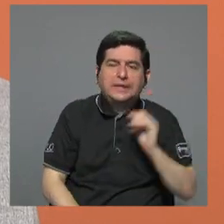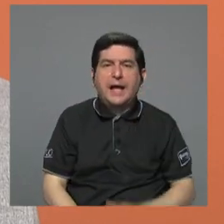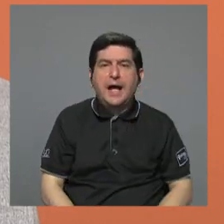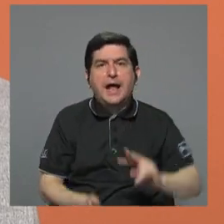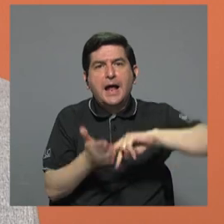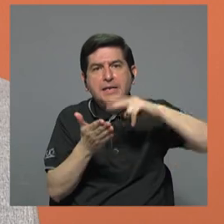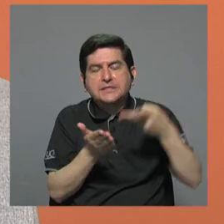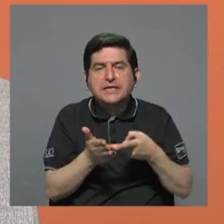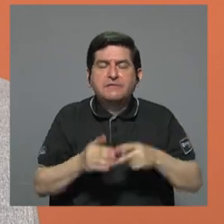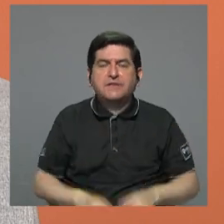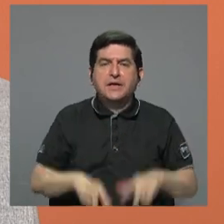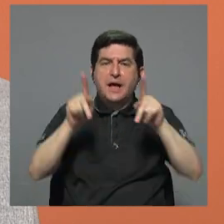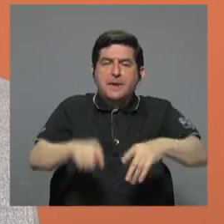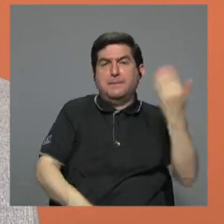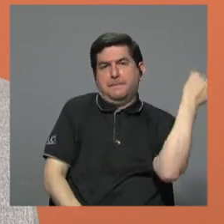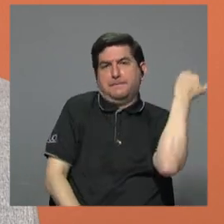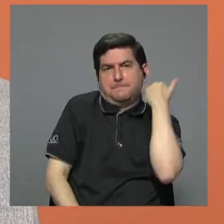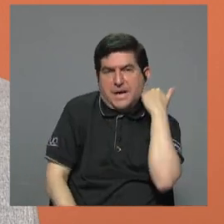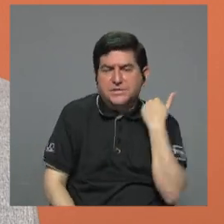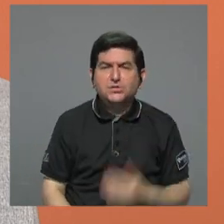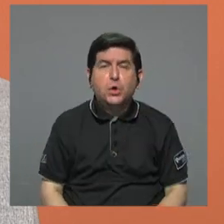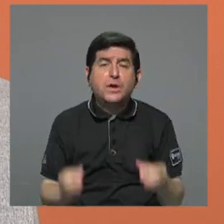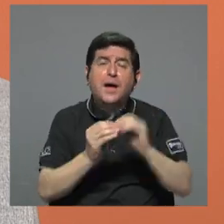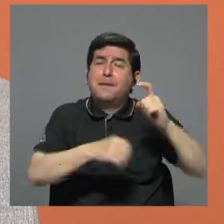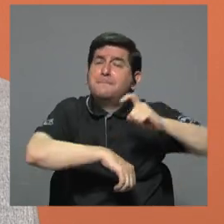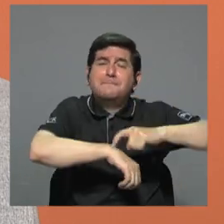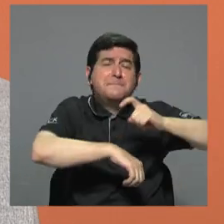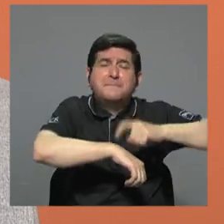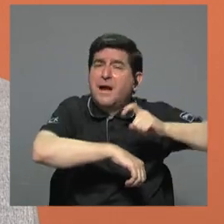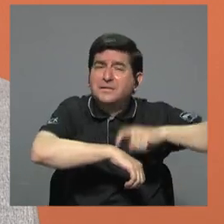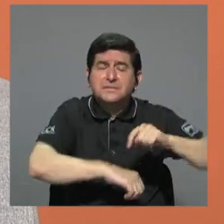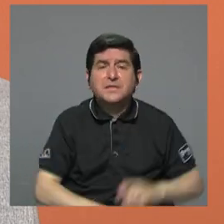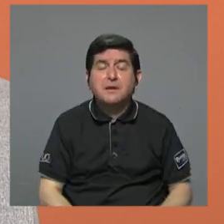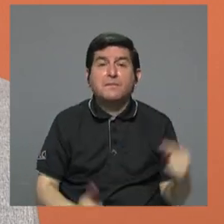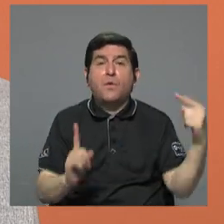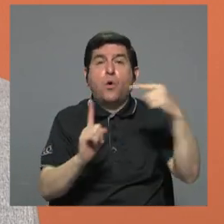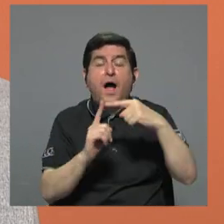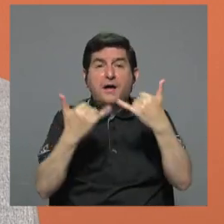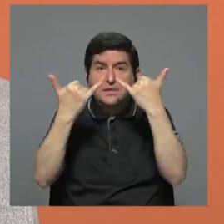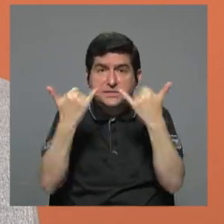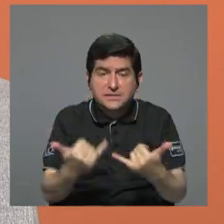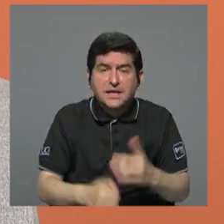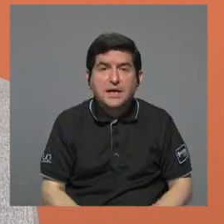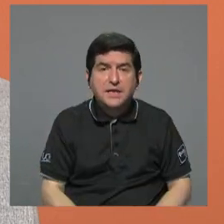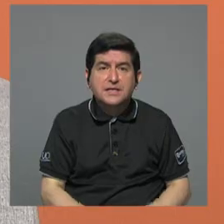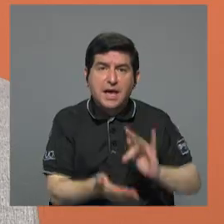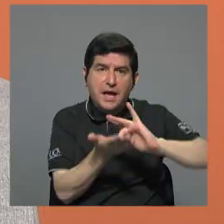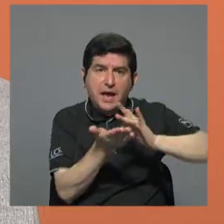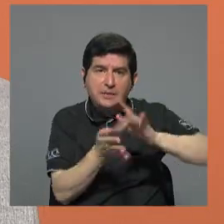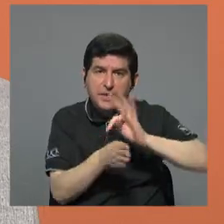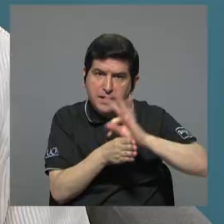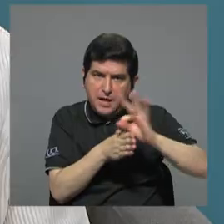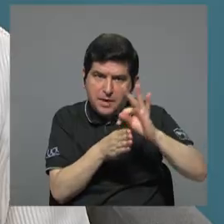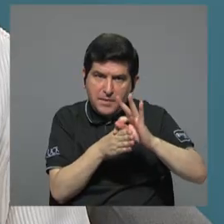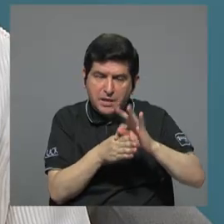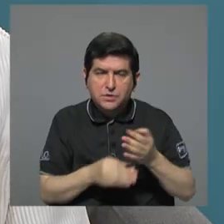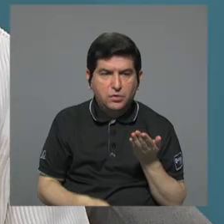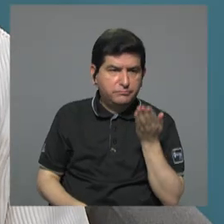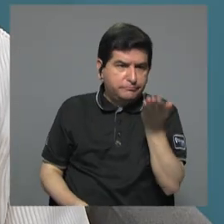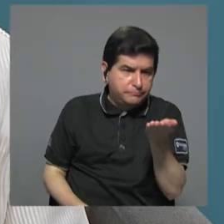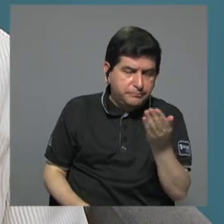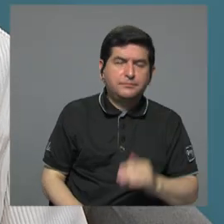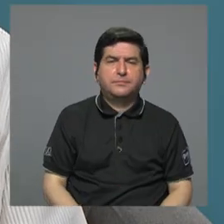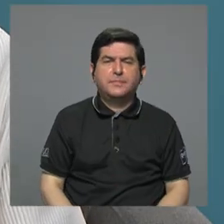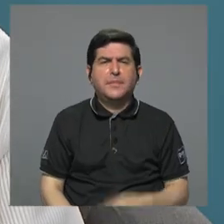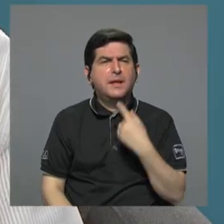genera para la víctima, pues que pase más tiempo hasta que pueda adquirir ese tipo de tratamiento, ¿verdad? Hay algo que